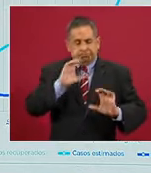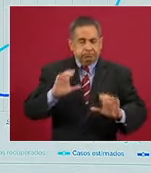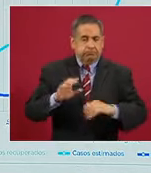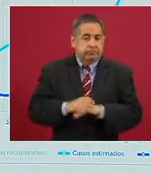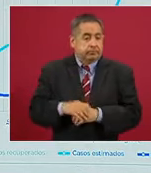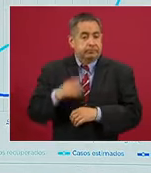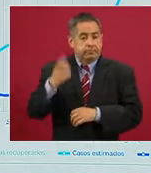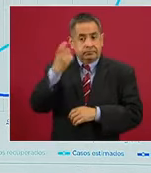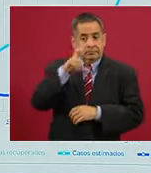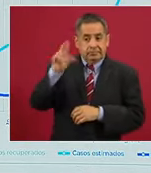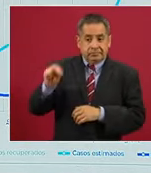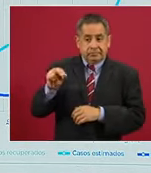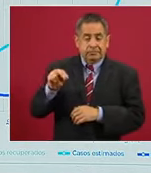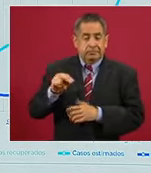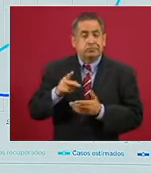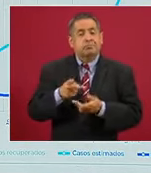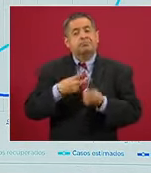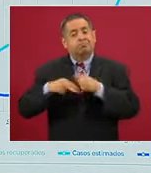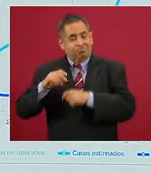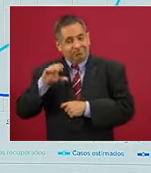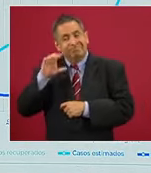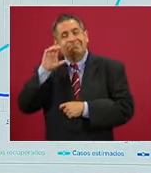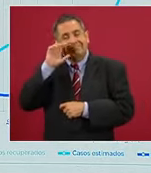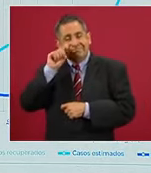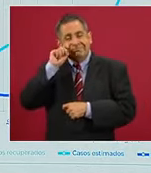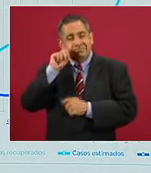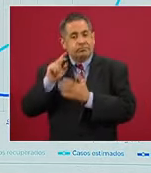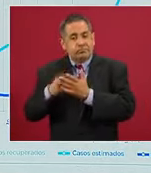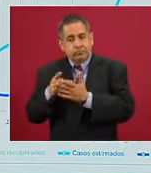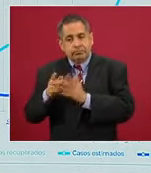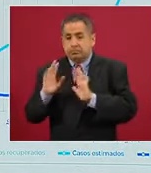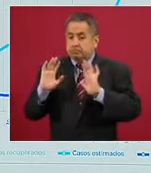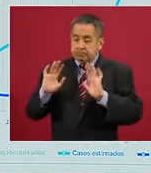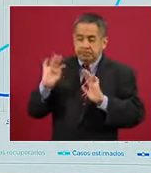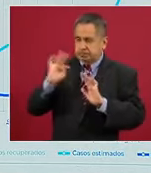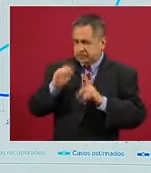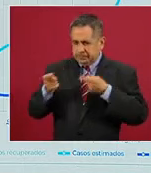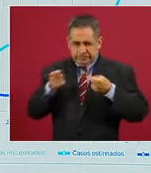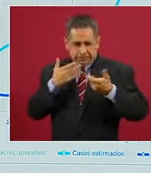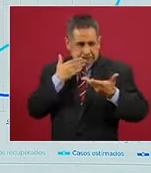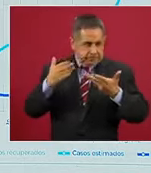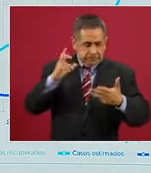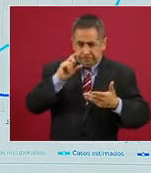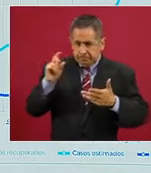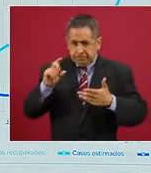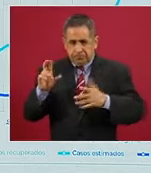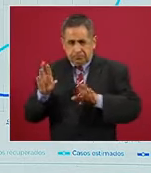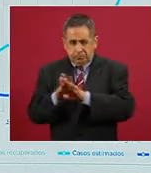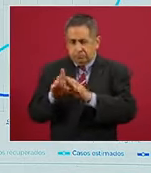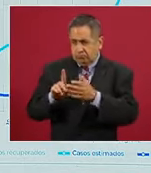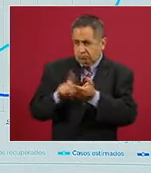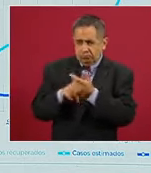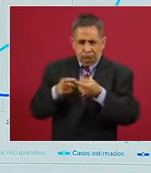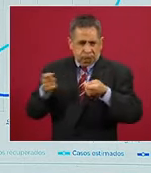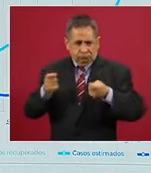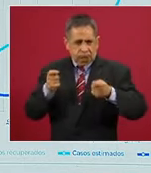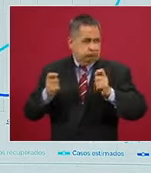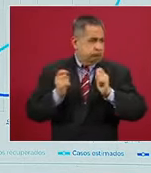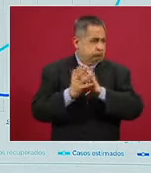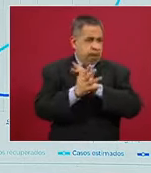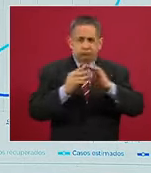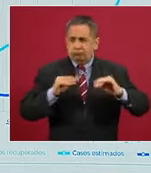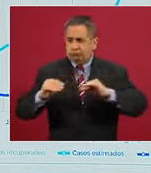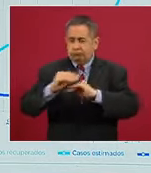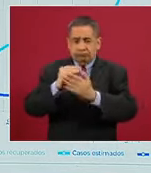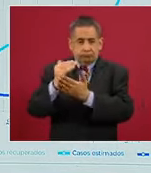pasó de regreso a semáforo naranja, pero en la medida en que se mantenga las buenas actividades que hace el estado de Quintana Roo de controlar la movilidad en el